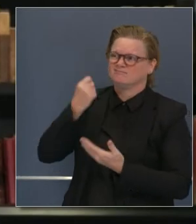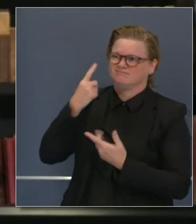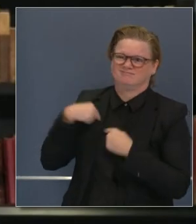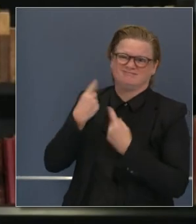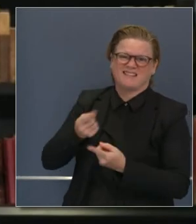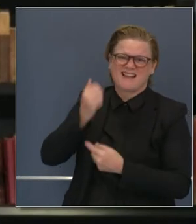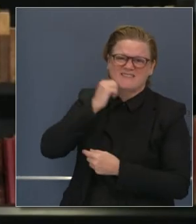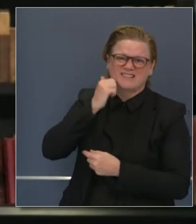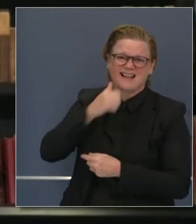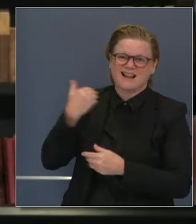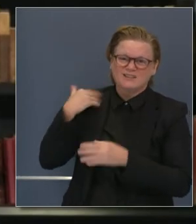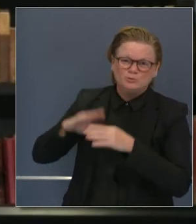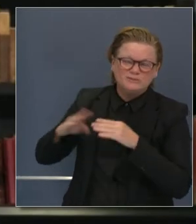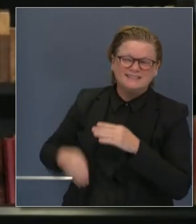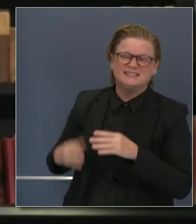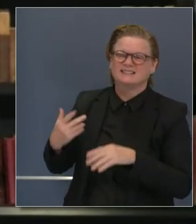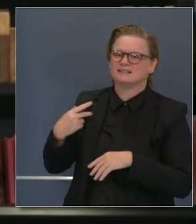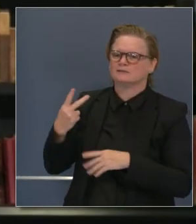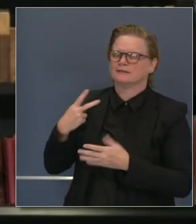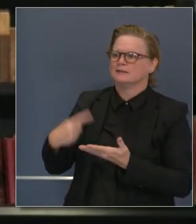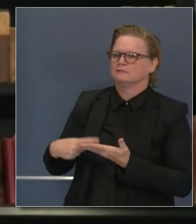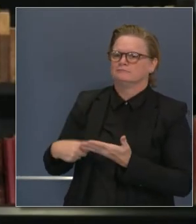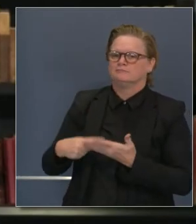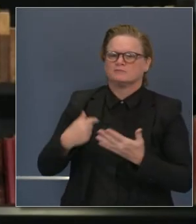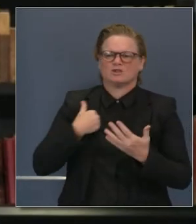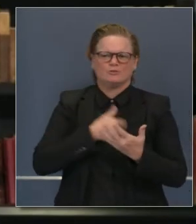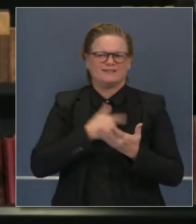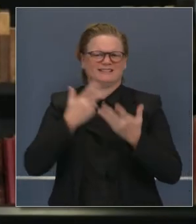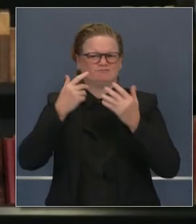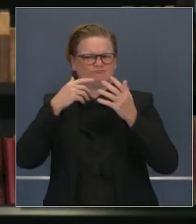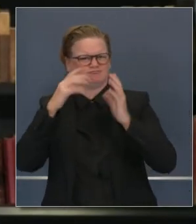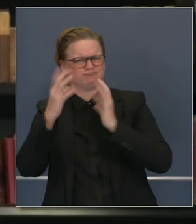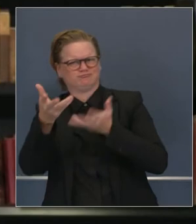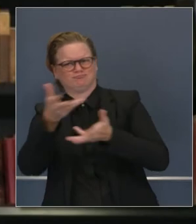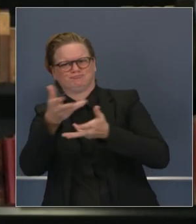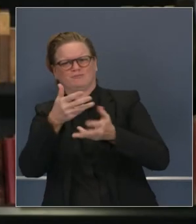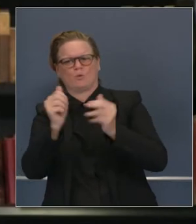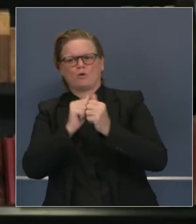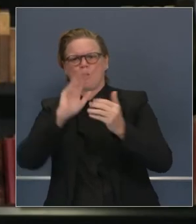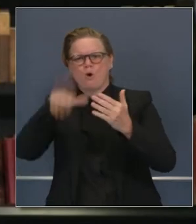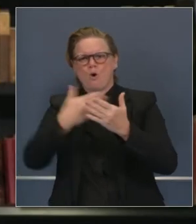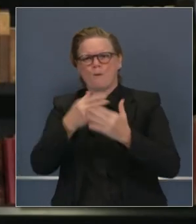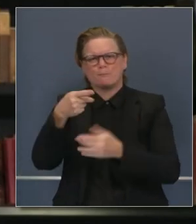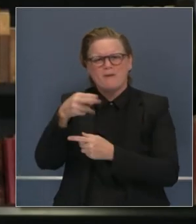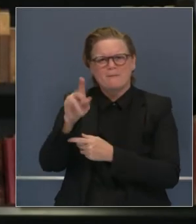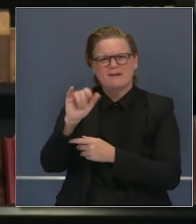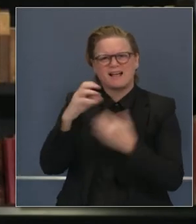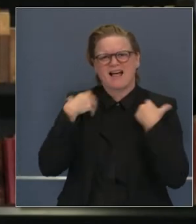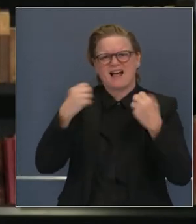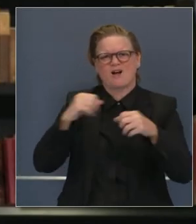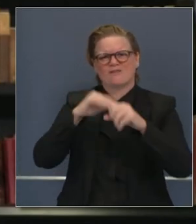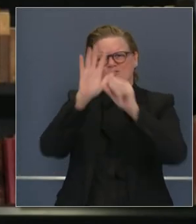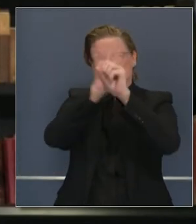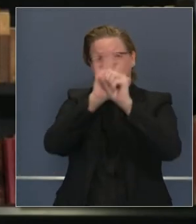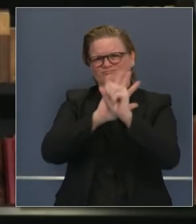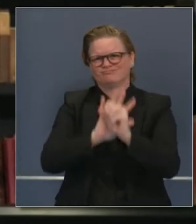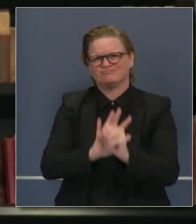que durante el fin de semana pasado con funcionarios locales, hablamos de